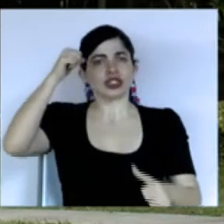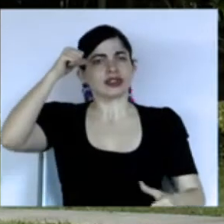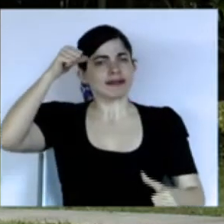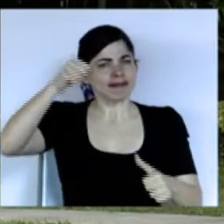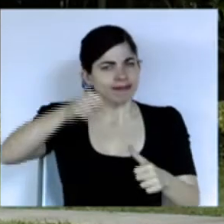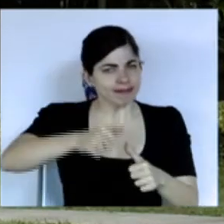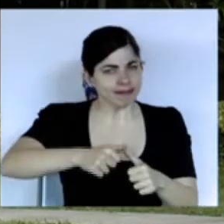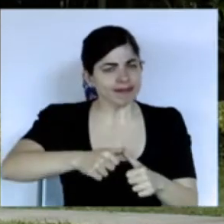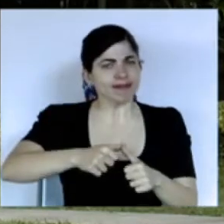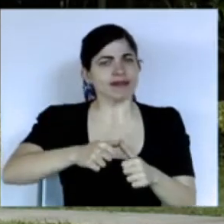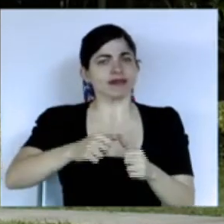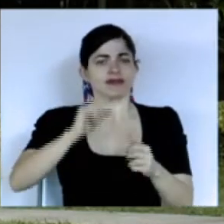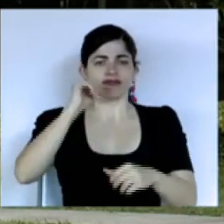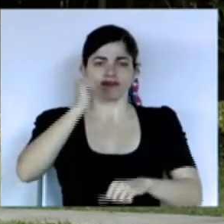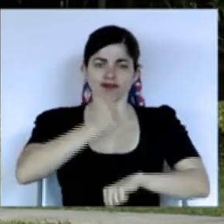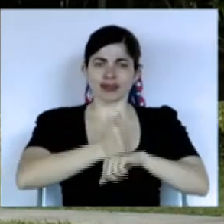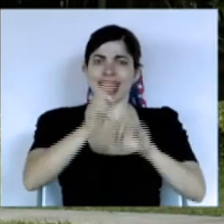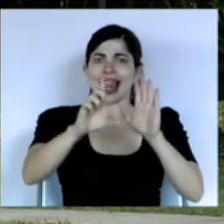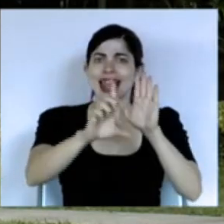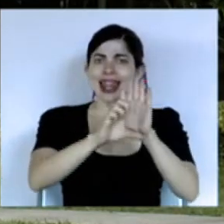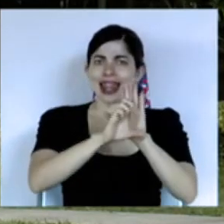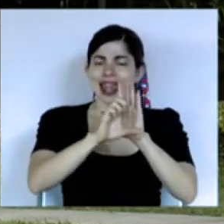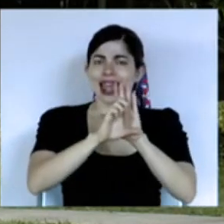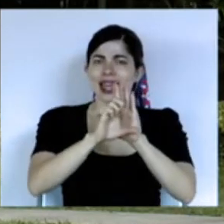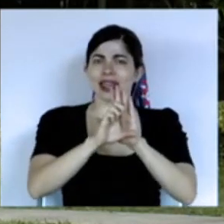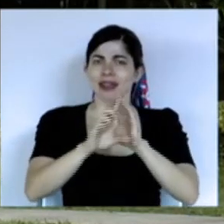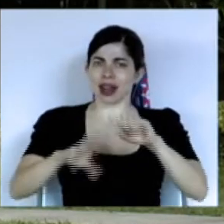con una ley de la república